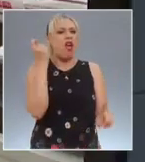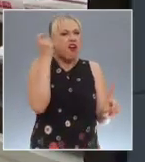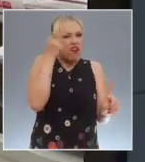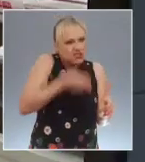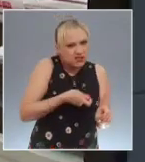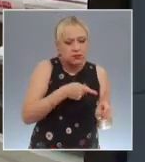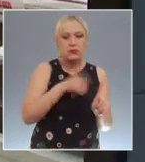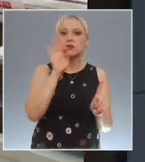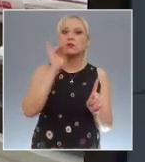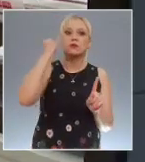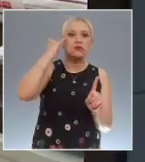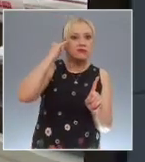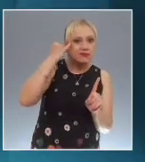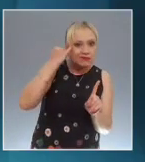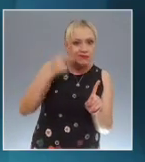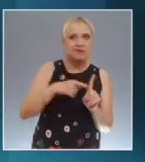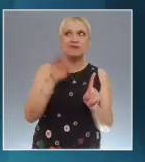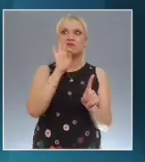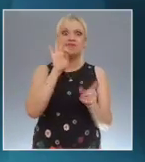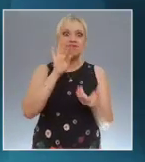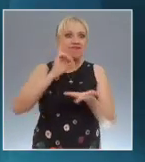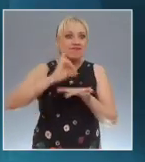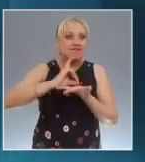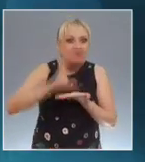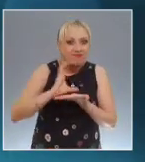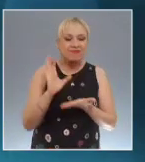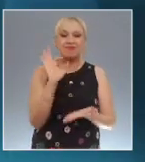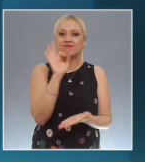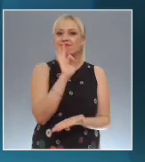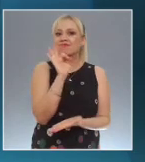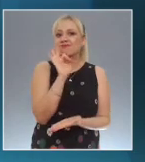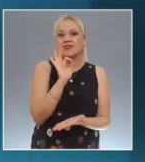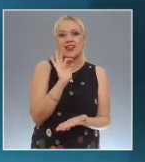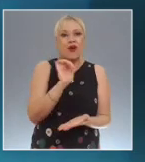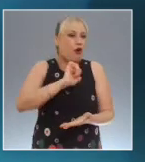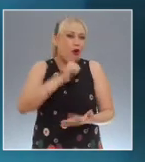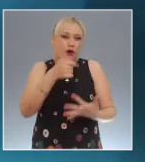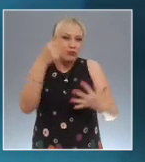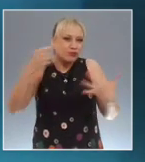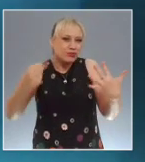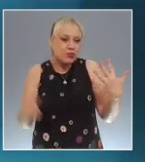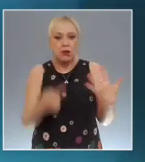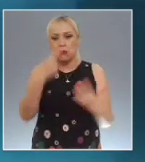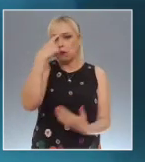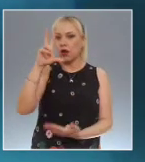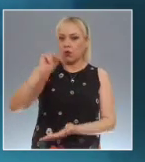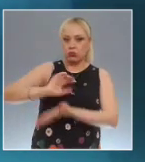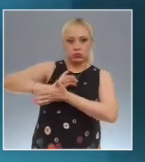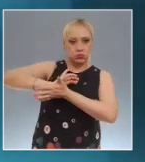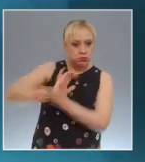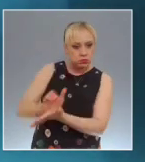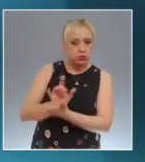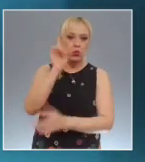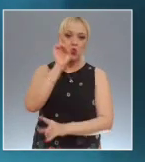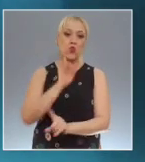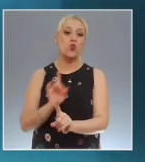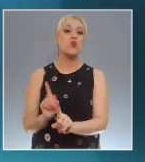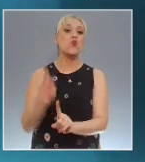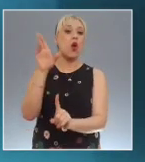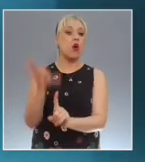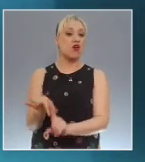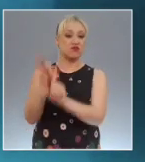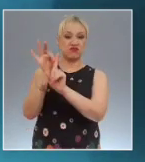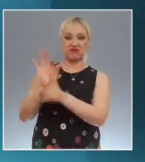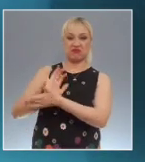se desprende del reconocimiento de los derechos a la igualdad y no discriminación por razones de género, con el fin de verificar que no existan